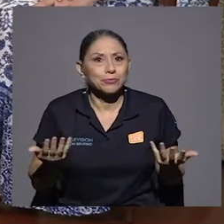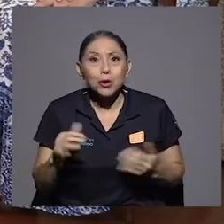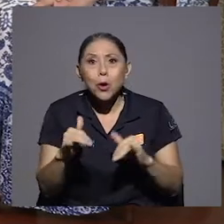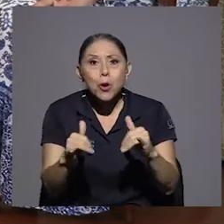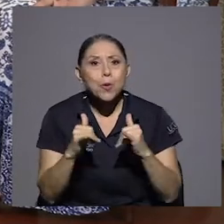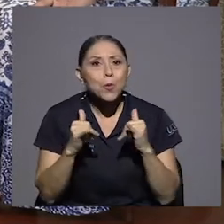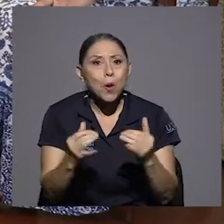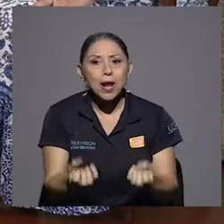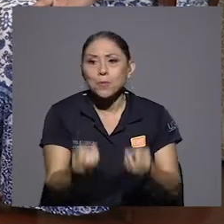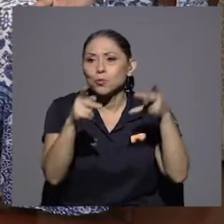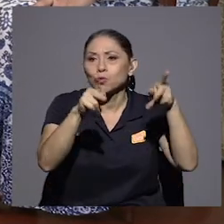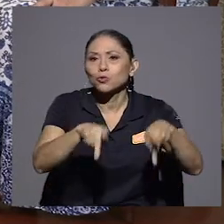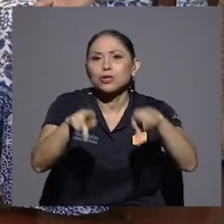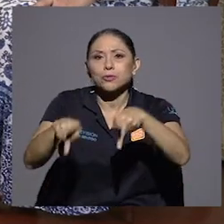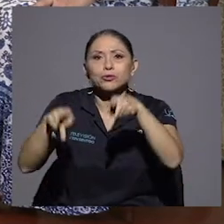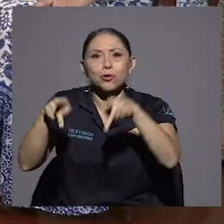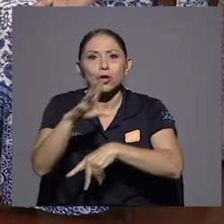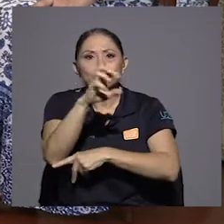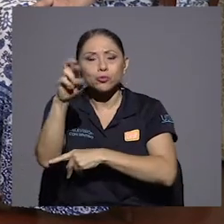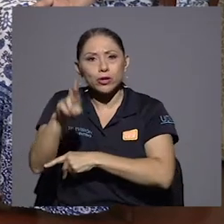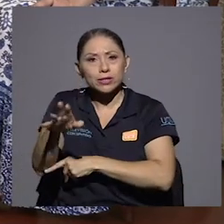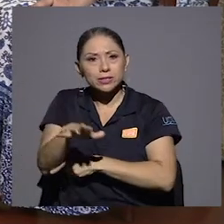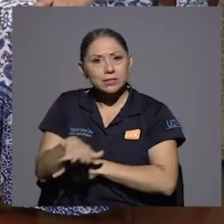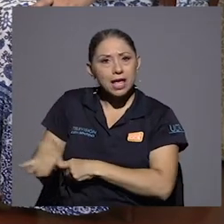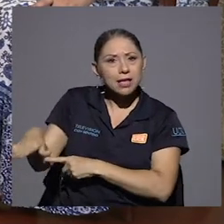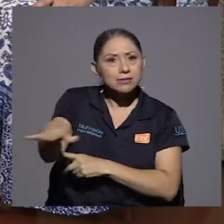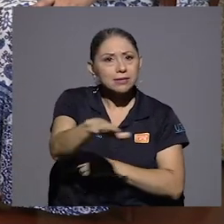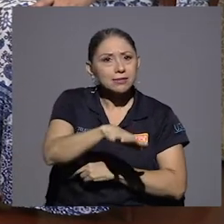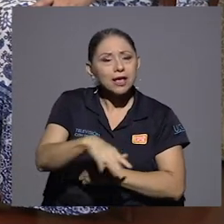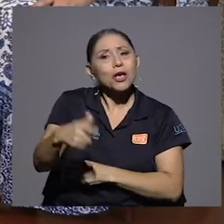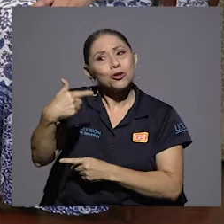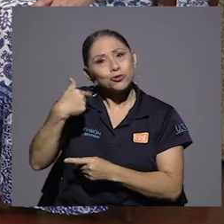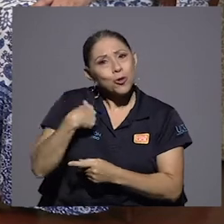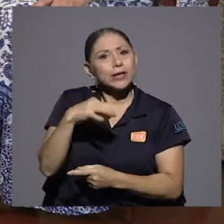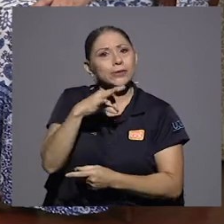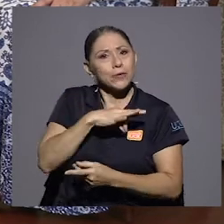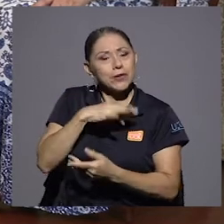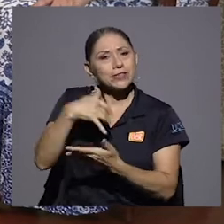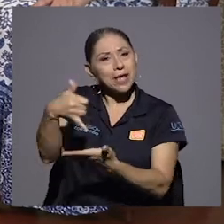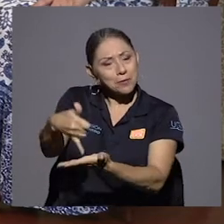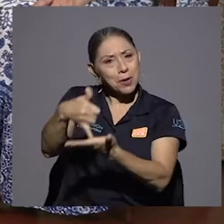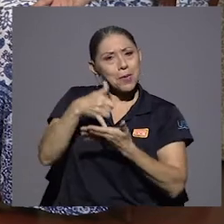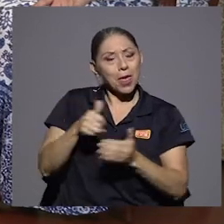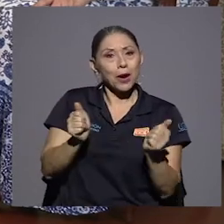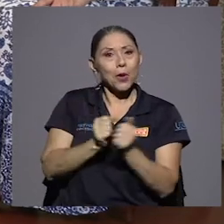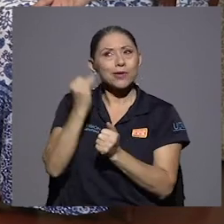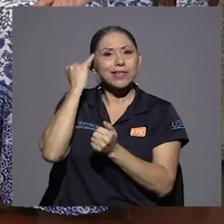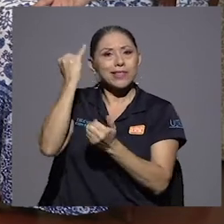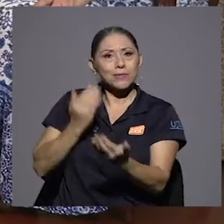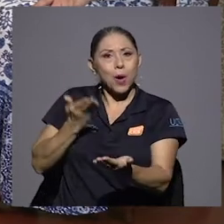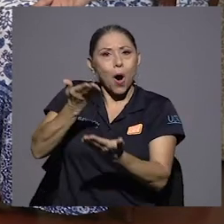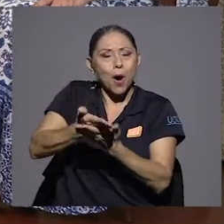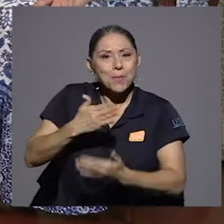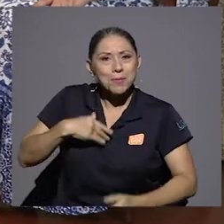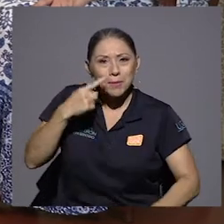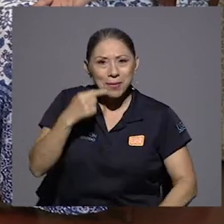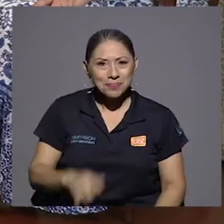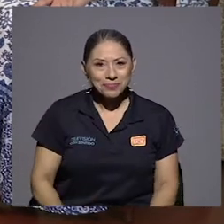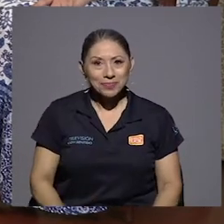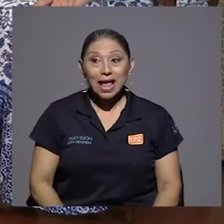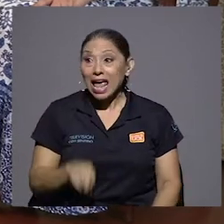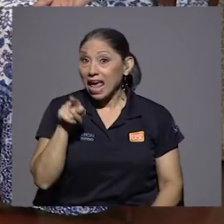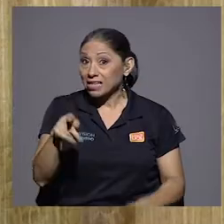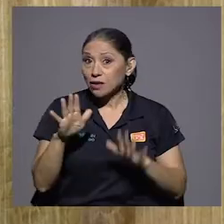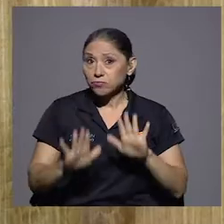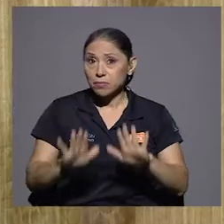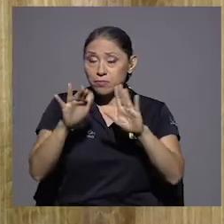costarricenses, pues premiada, beneficiada con las iniciativas de papá. Ese es el mayor impacto que tiene